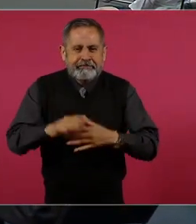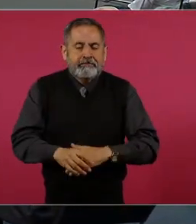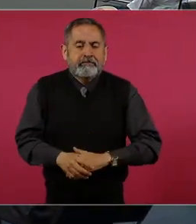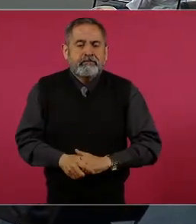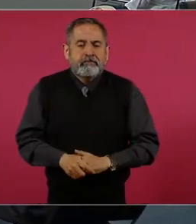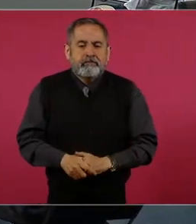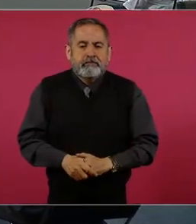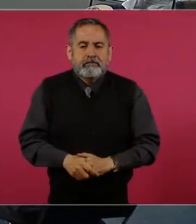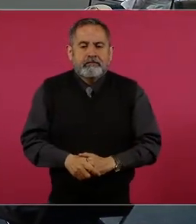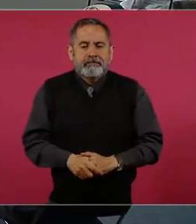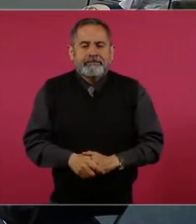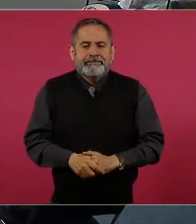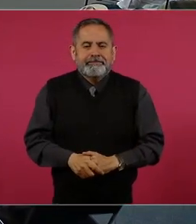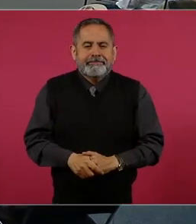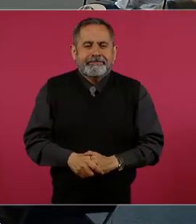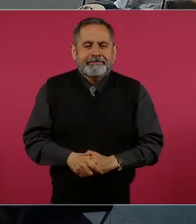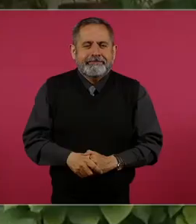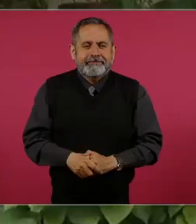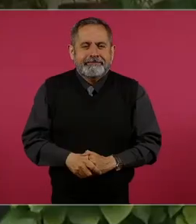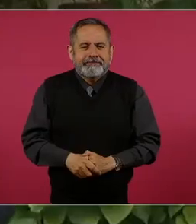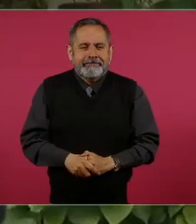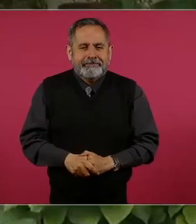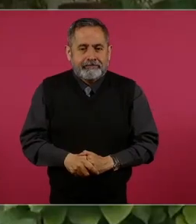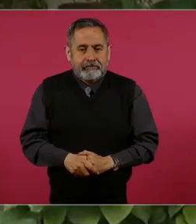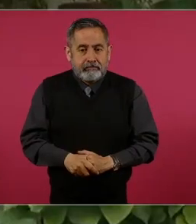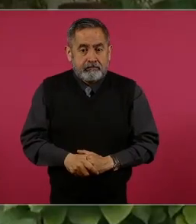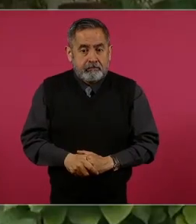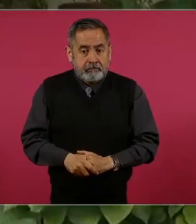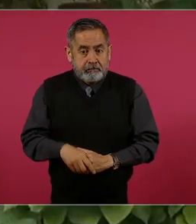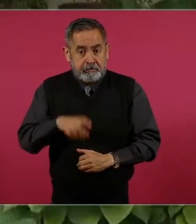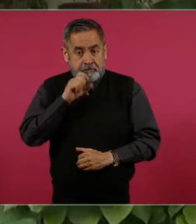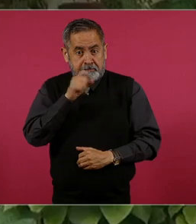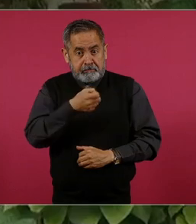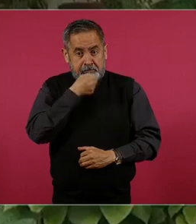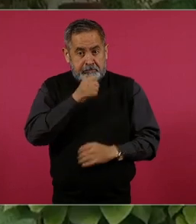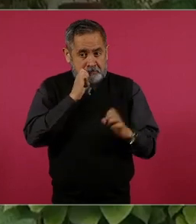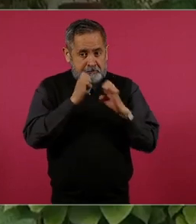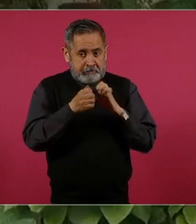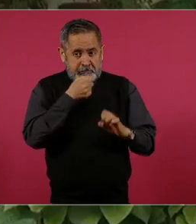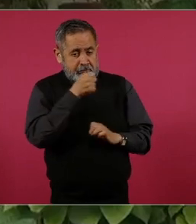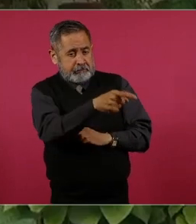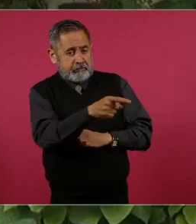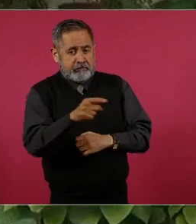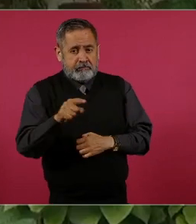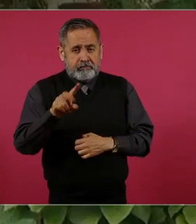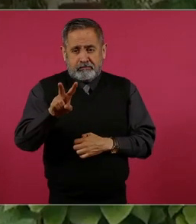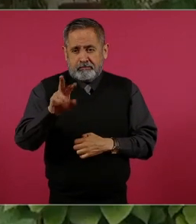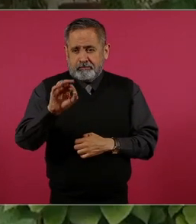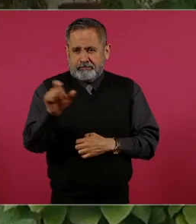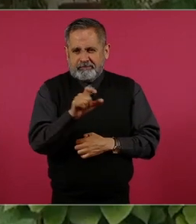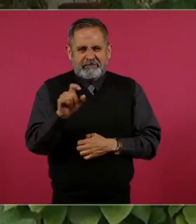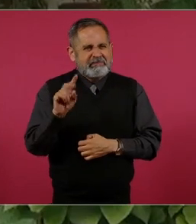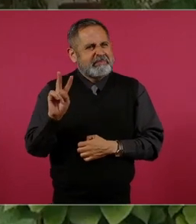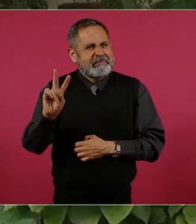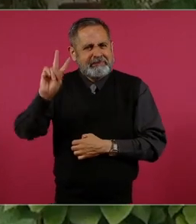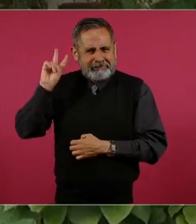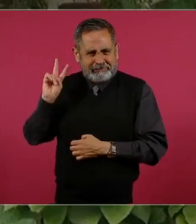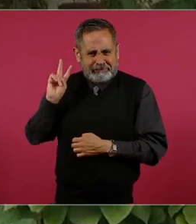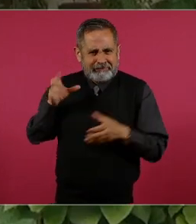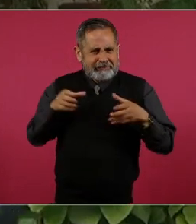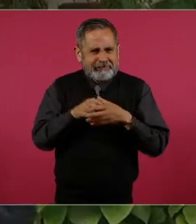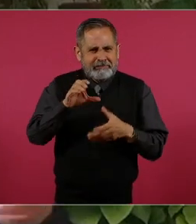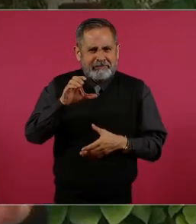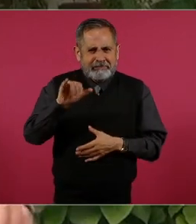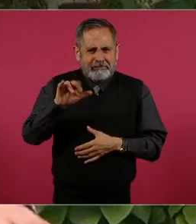Incluido Vicente Fox. Cuando lo entrevistan a Vicente Fox, el viernes, Ciro Gómez Leiva,